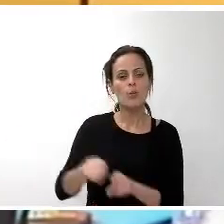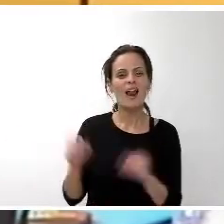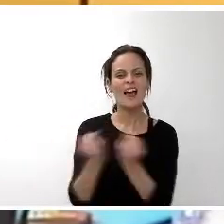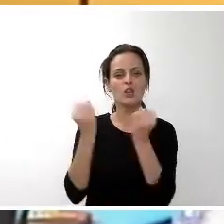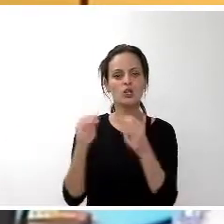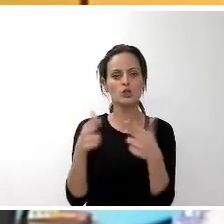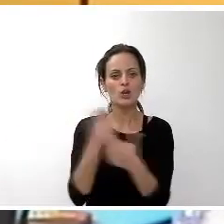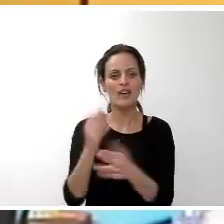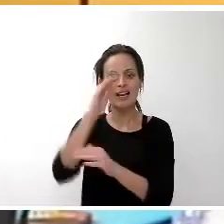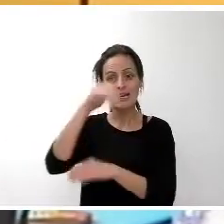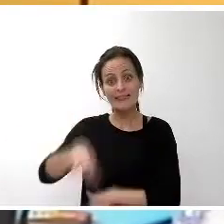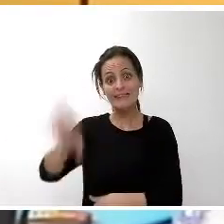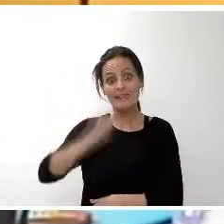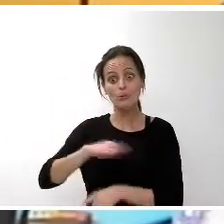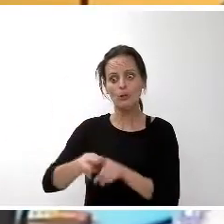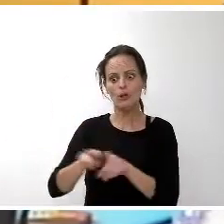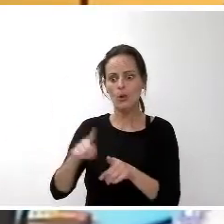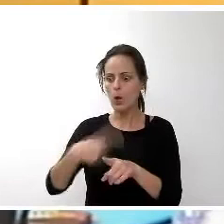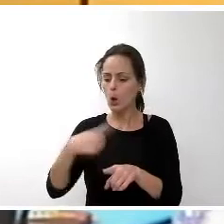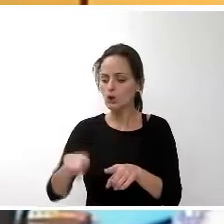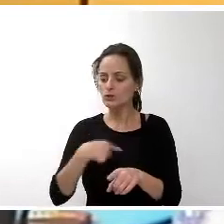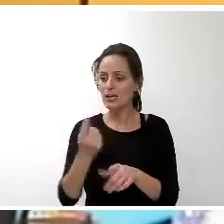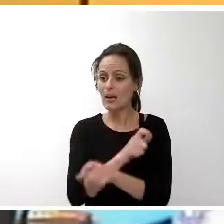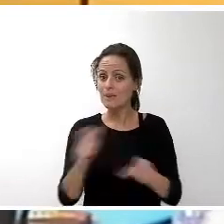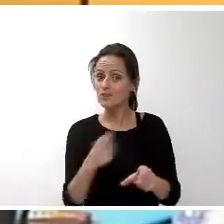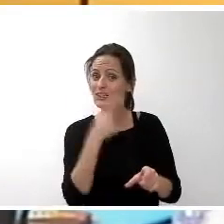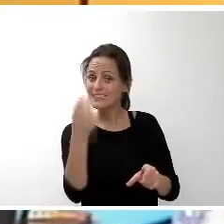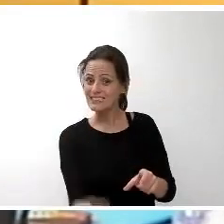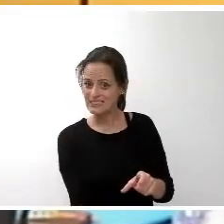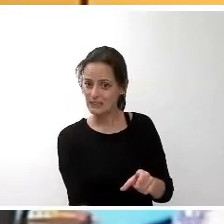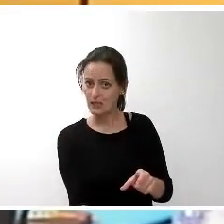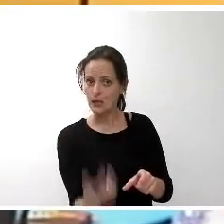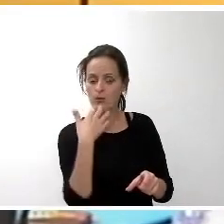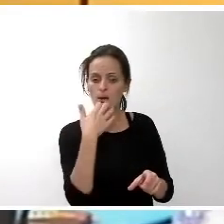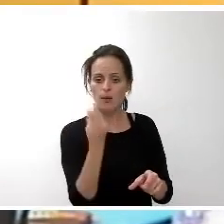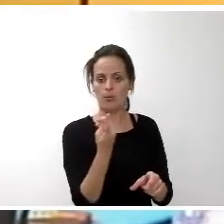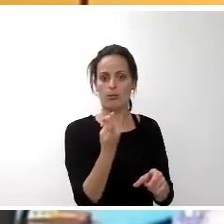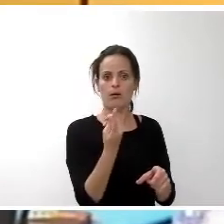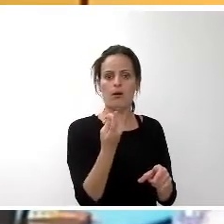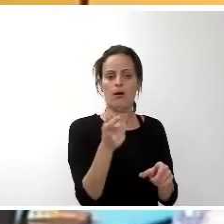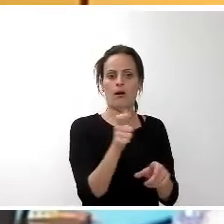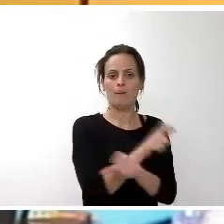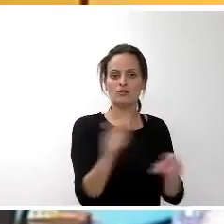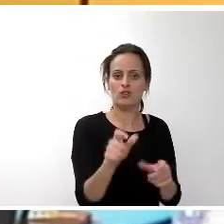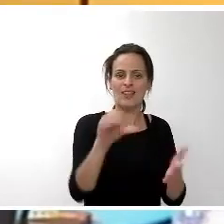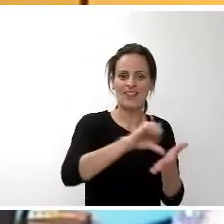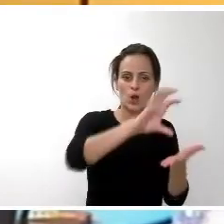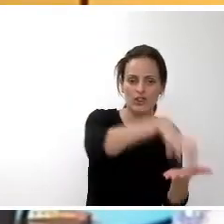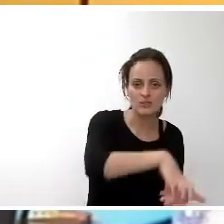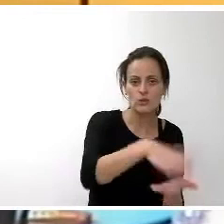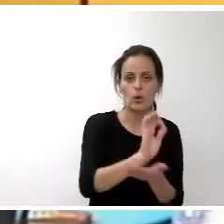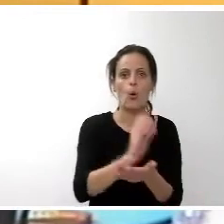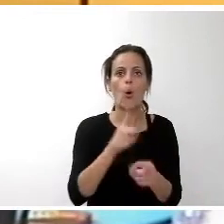promociona y previene que las personas necesiten de esas casas de acogida, de esas residencias y de esos centros ocupacionales.